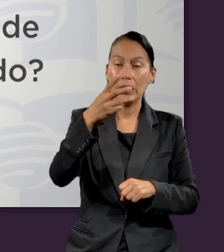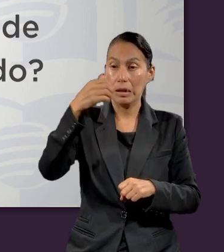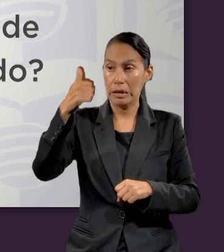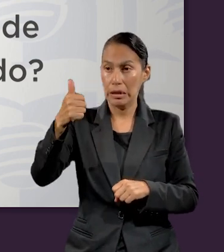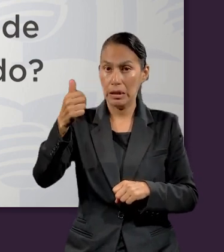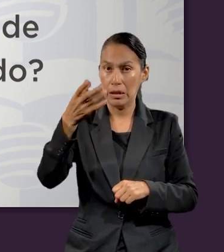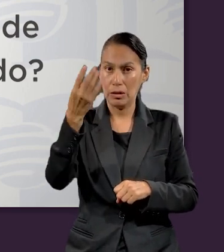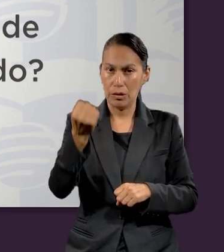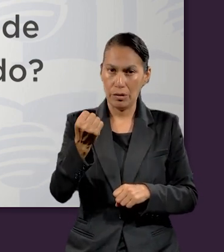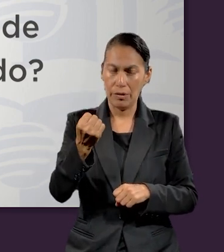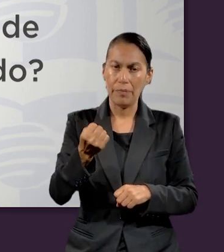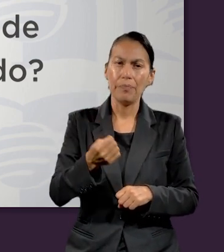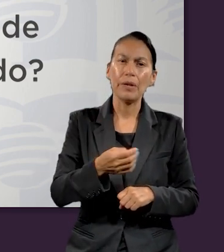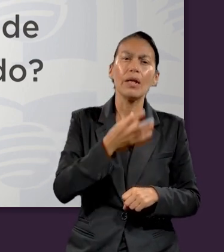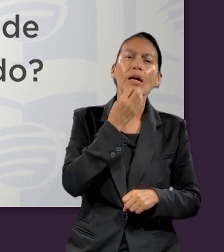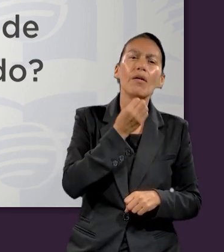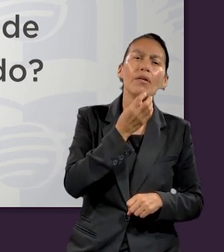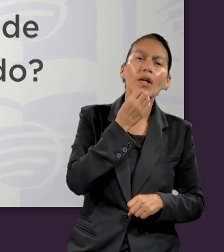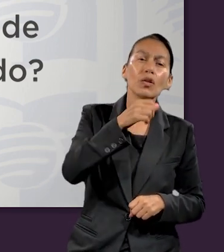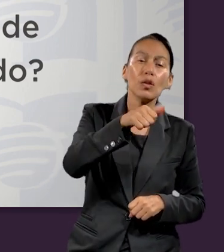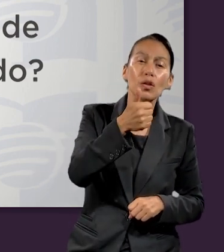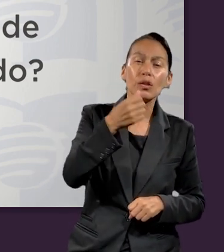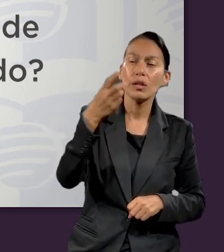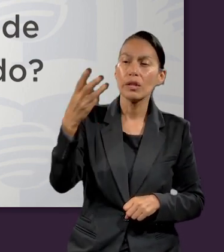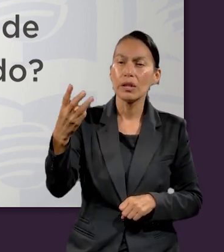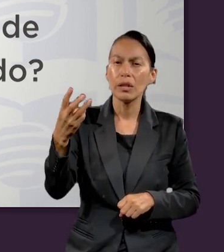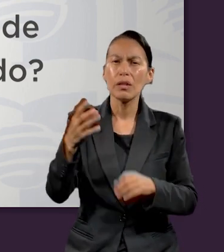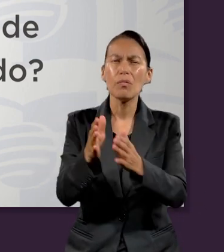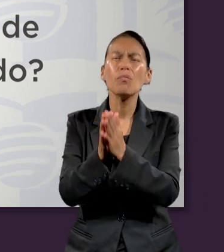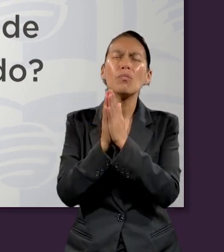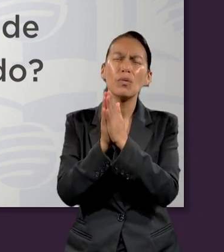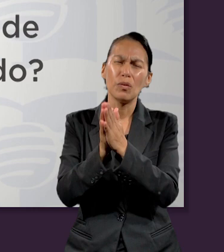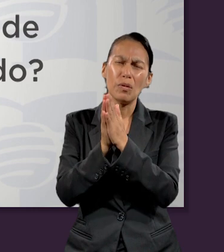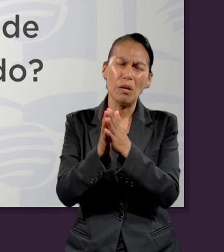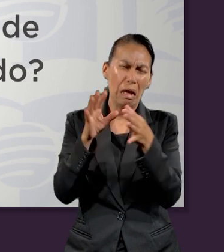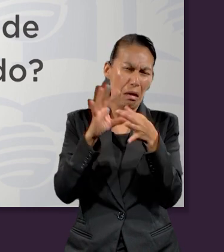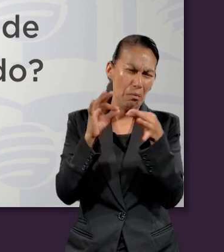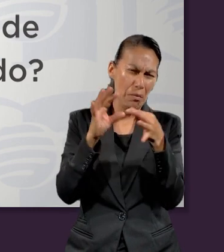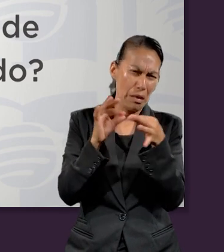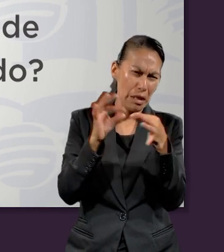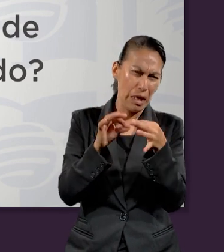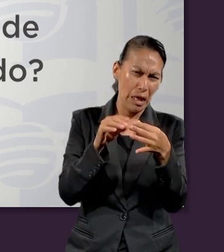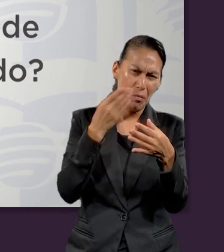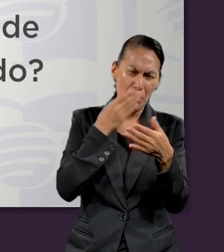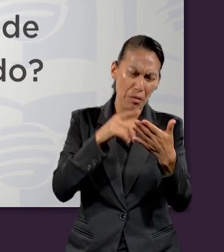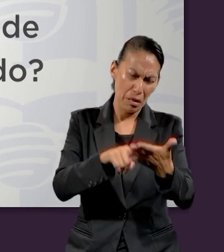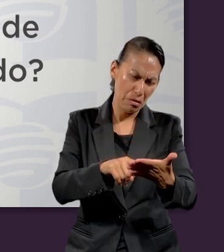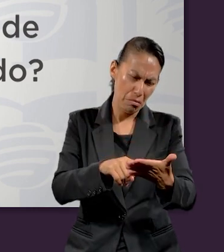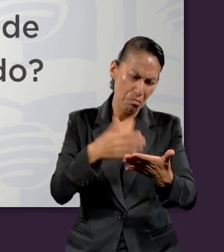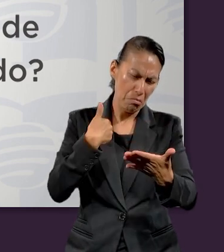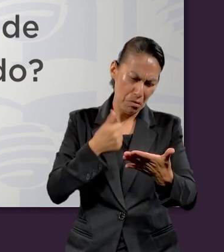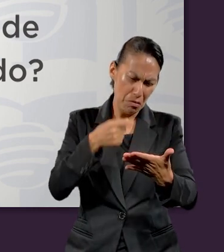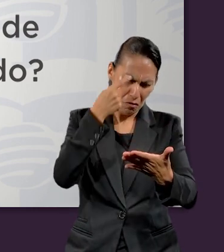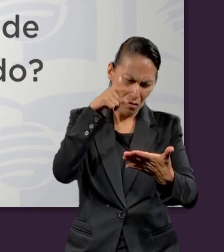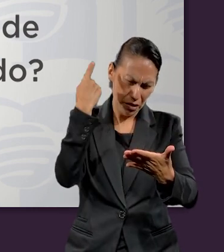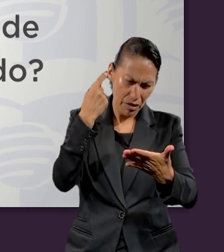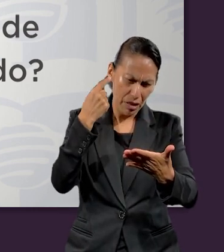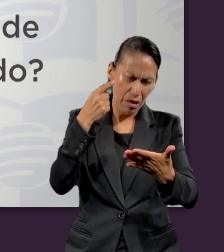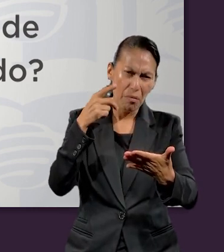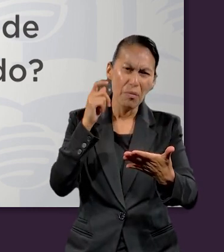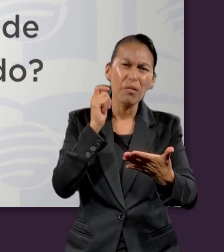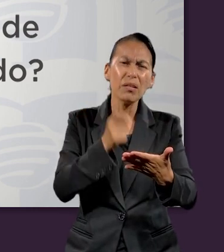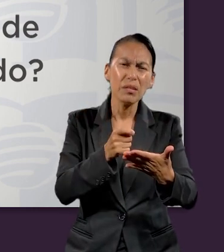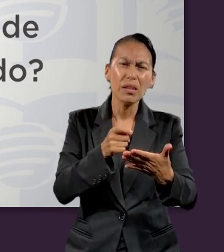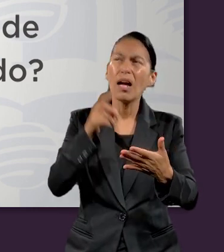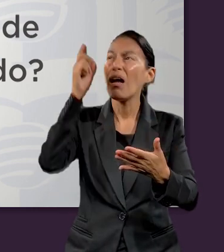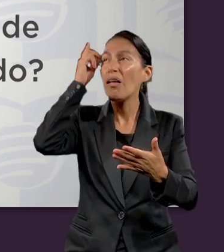6 y 9, en Hebreos 11, 3, díganos, ¿qué nos dicen estos claros pasajes bíblicos